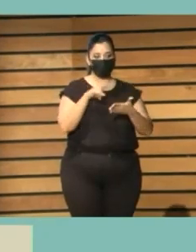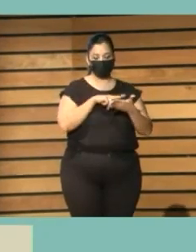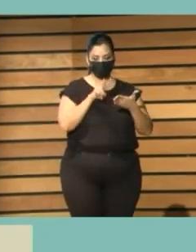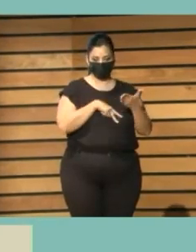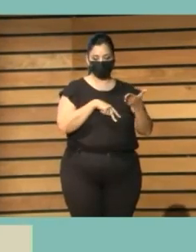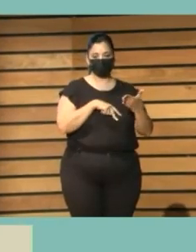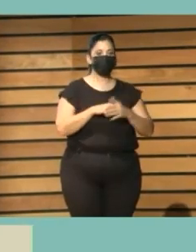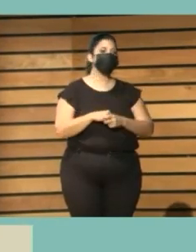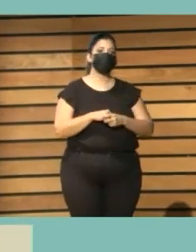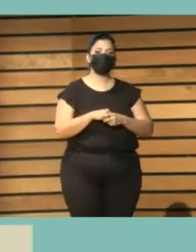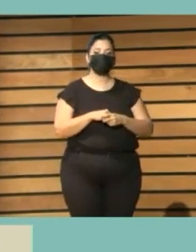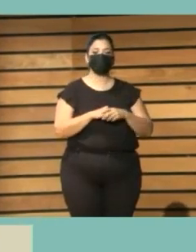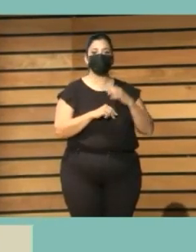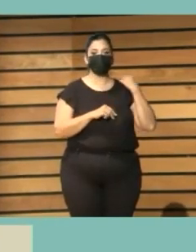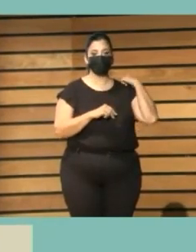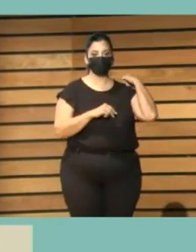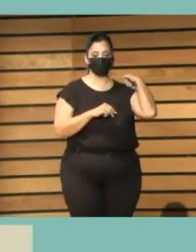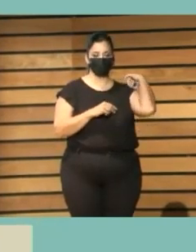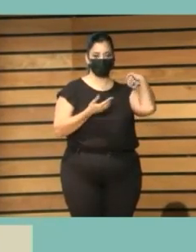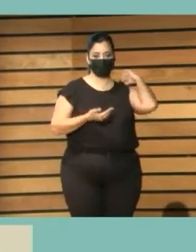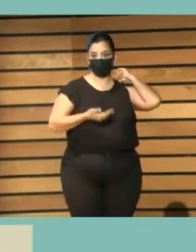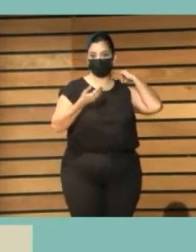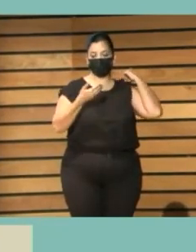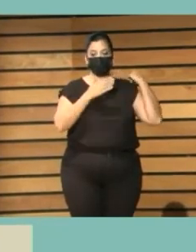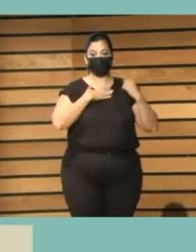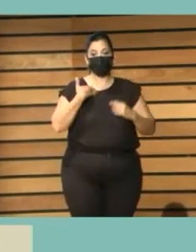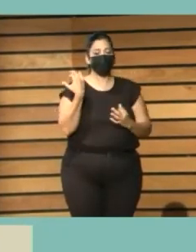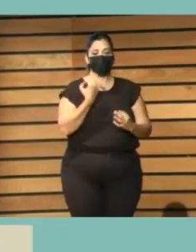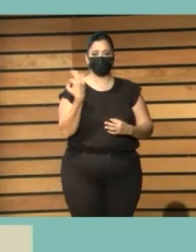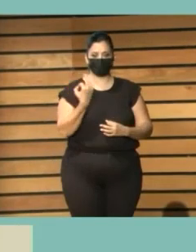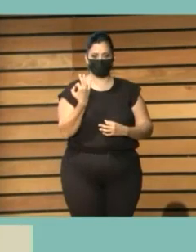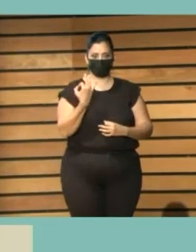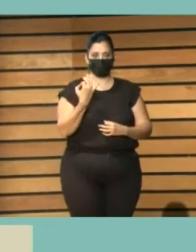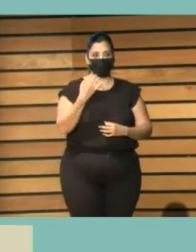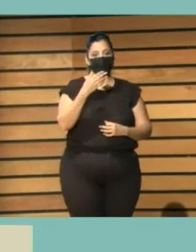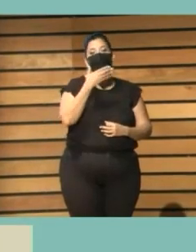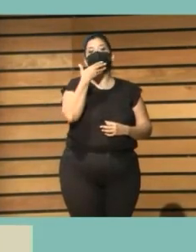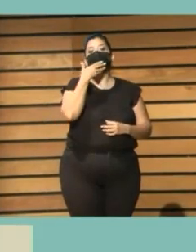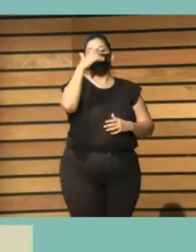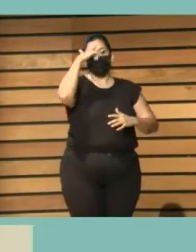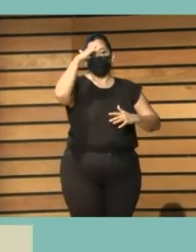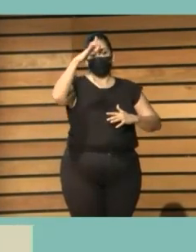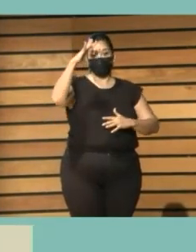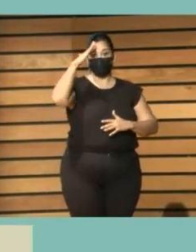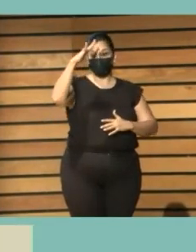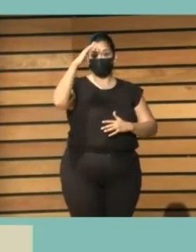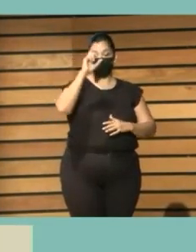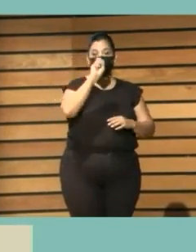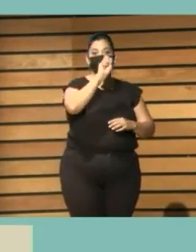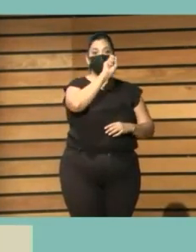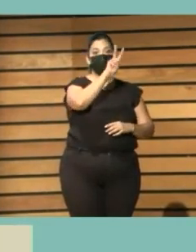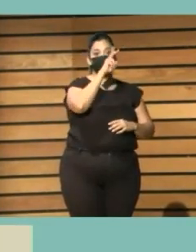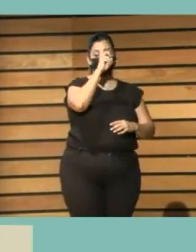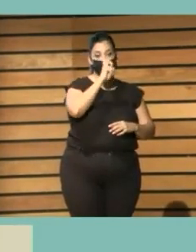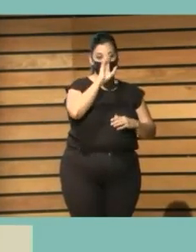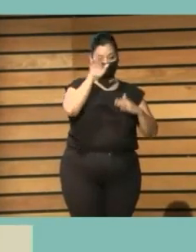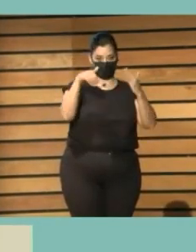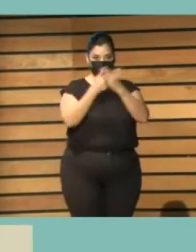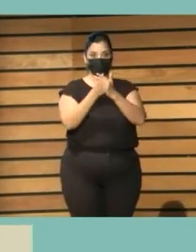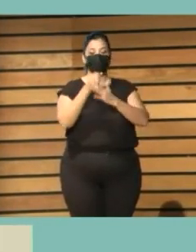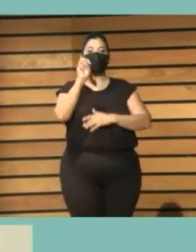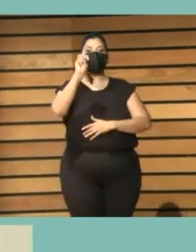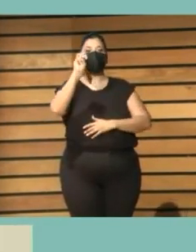atraer cientos y miles de adolescentes desde los 12 a 13 años